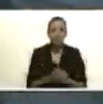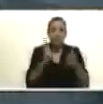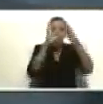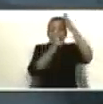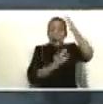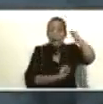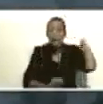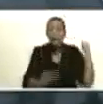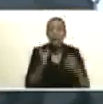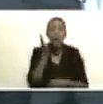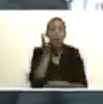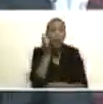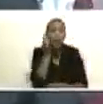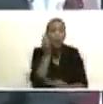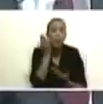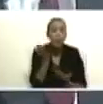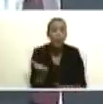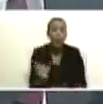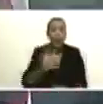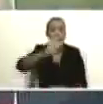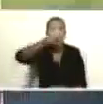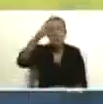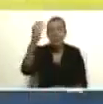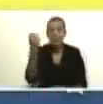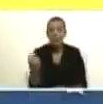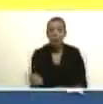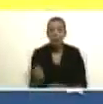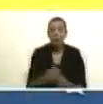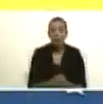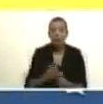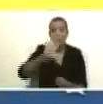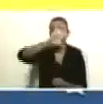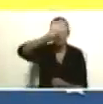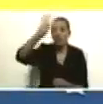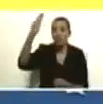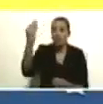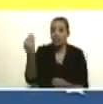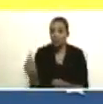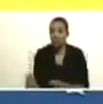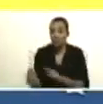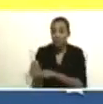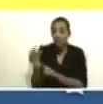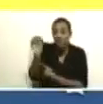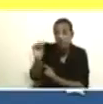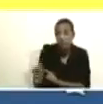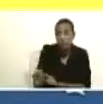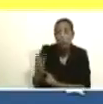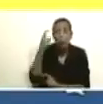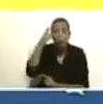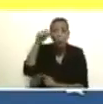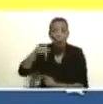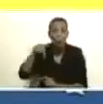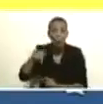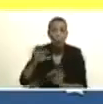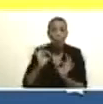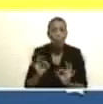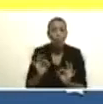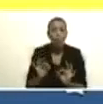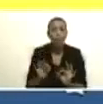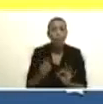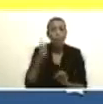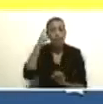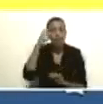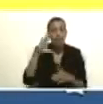embajadora de Sudáfrica porque precisamente hoy la